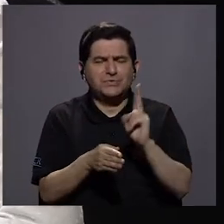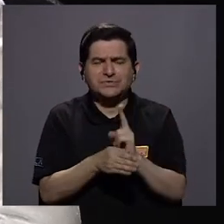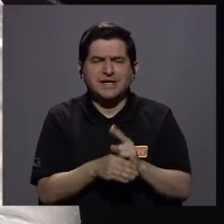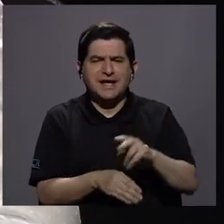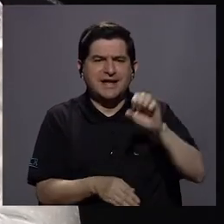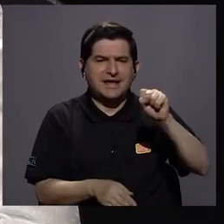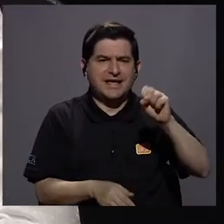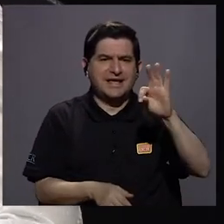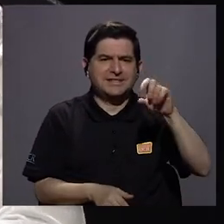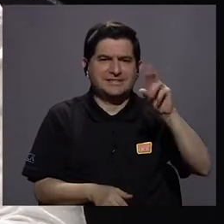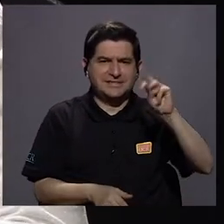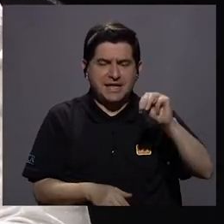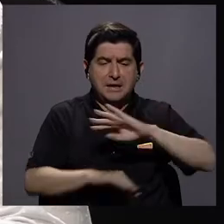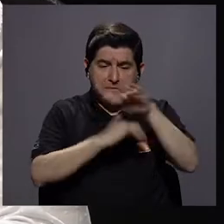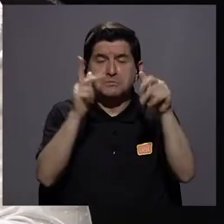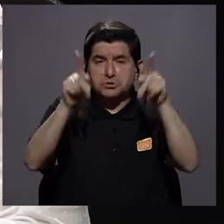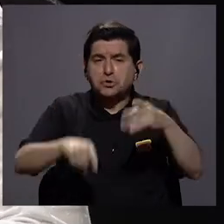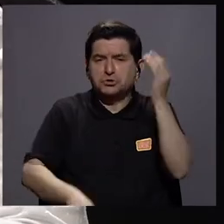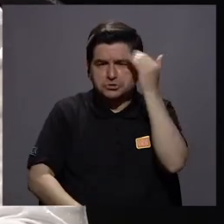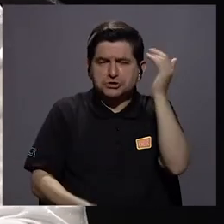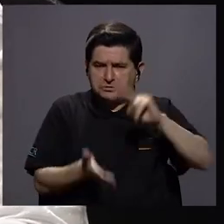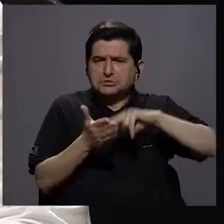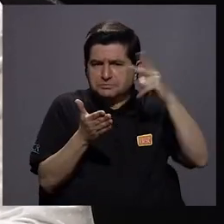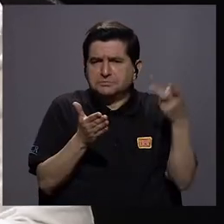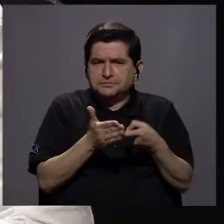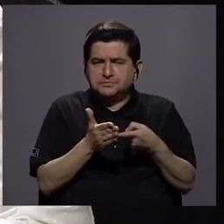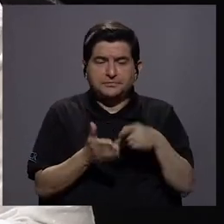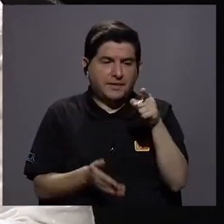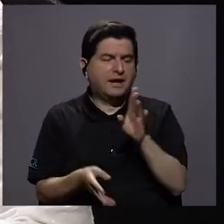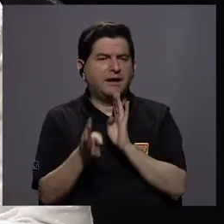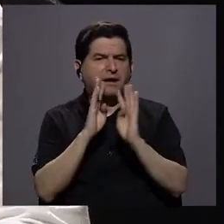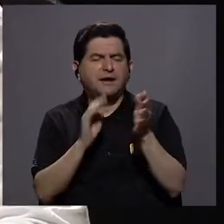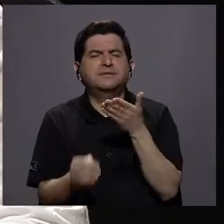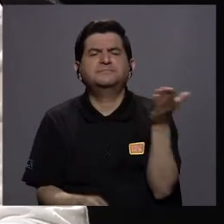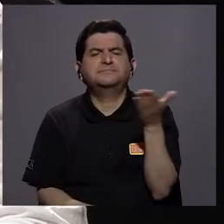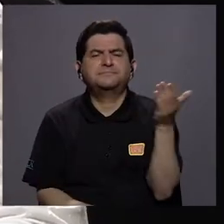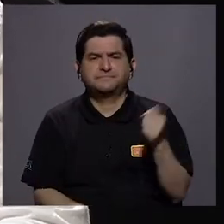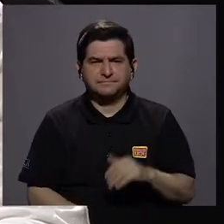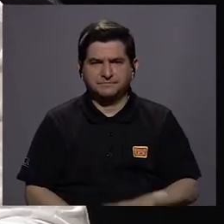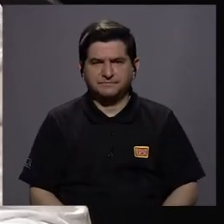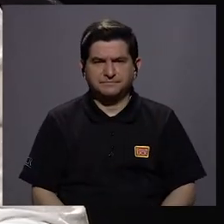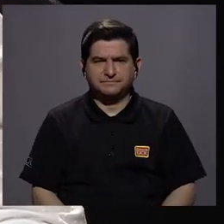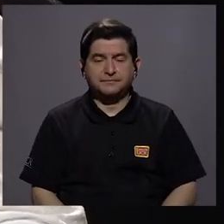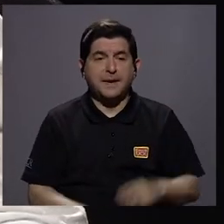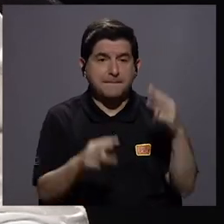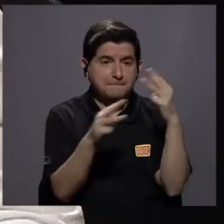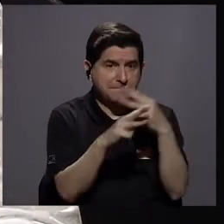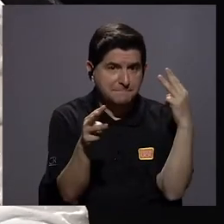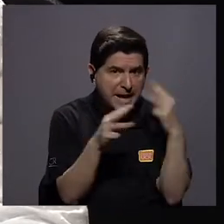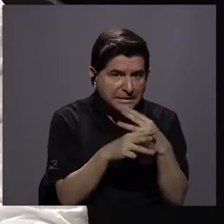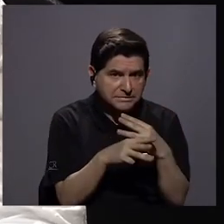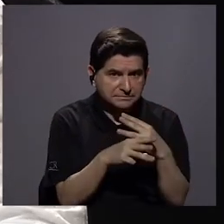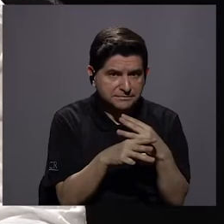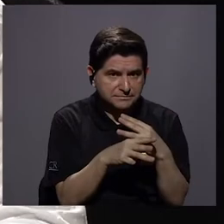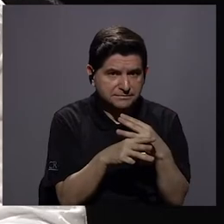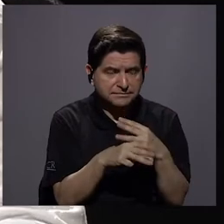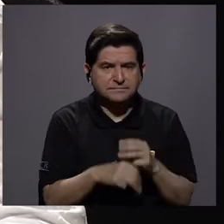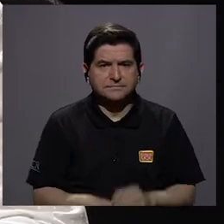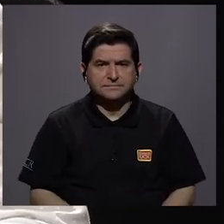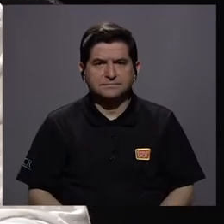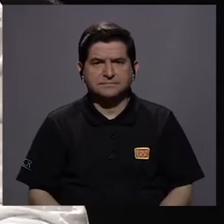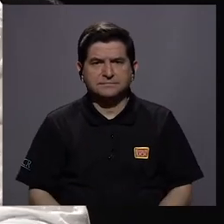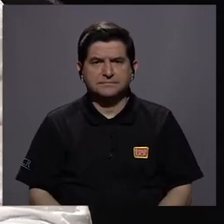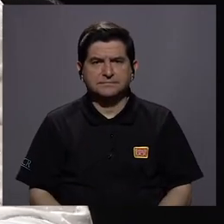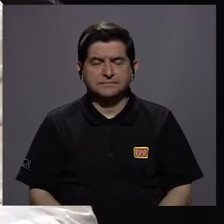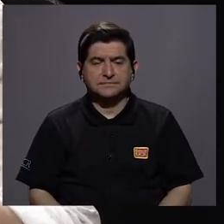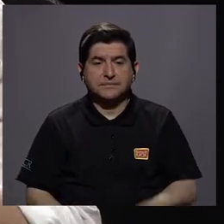sabe lo que es eso. Entonces, claro, ahí estamos hablando de matemáticas, quien no sabe